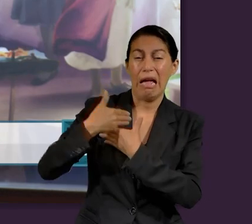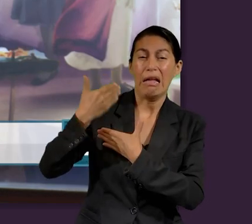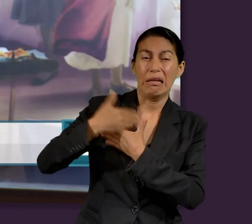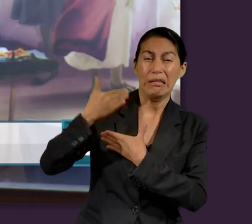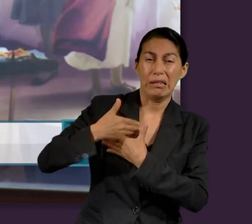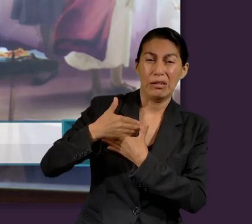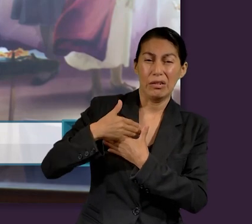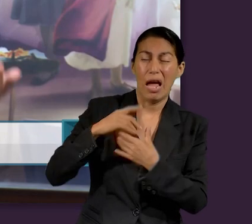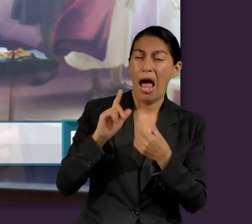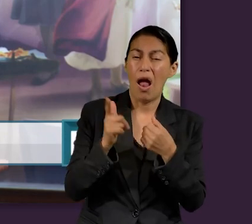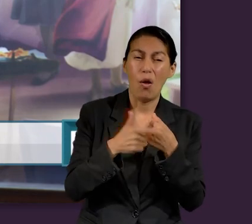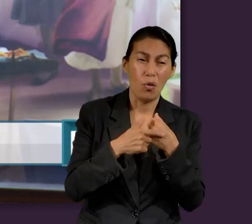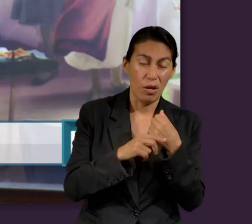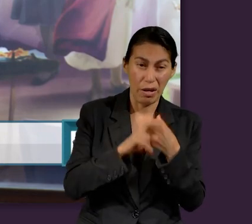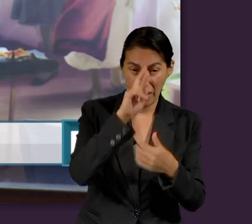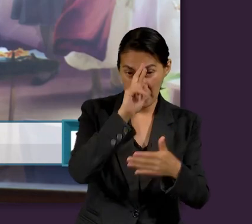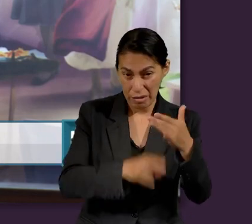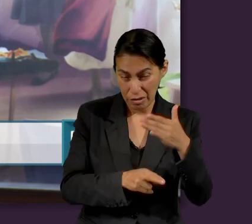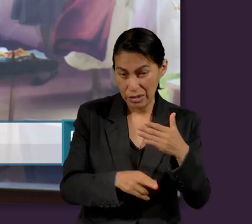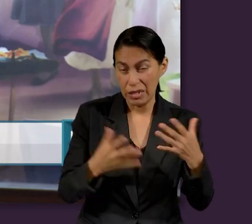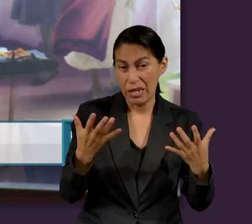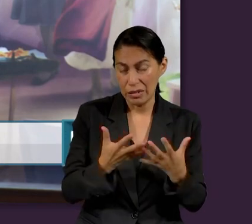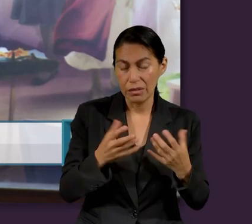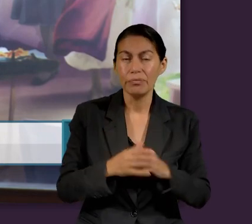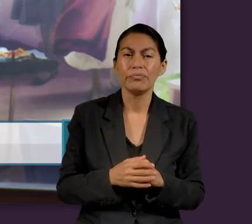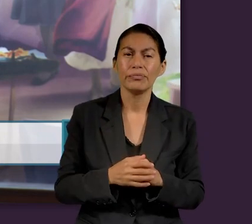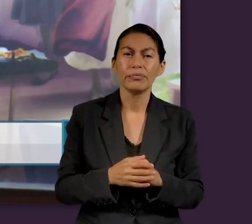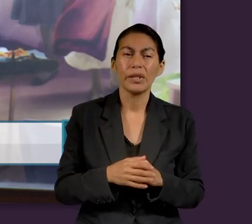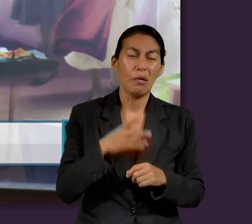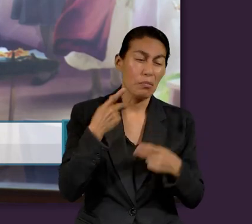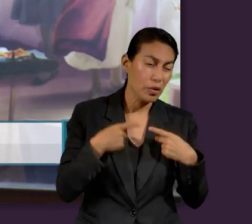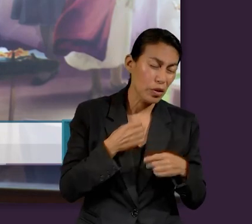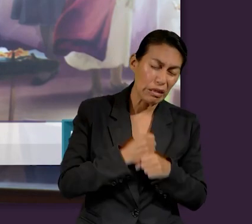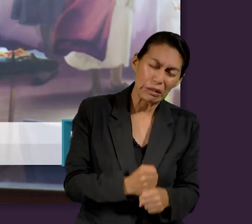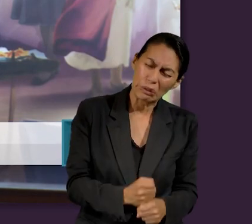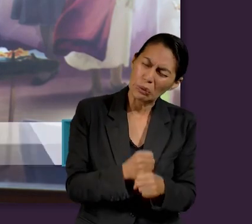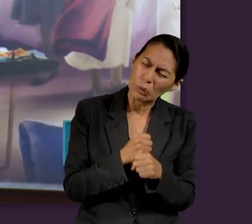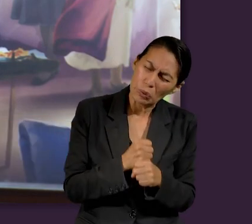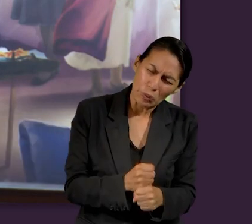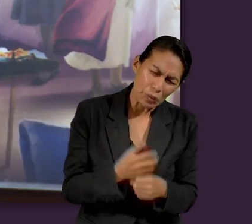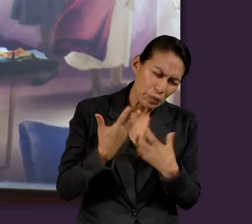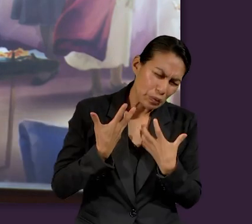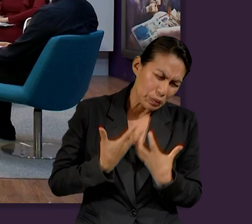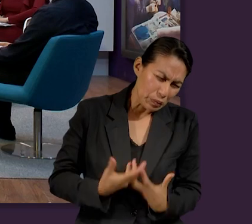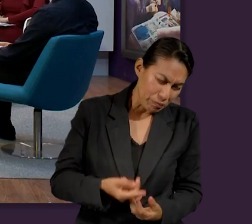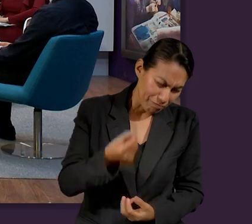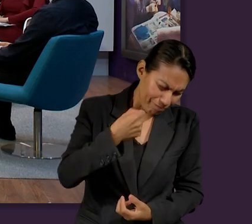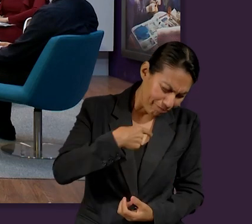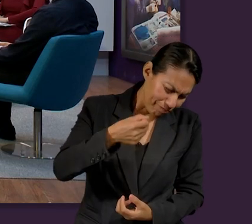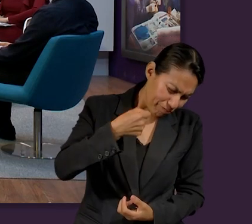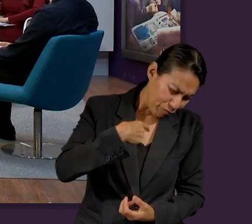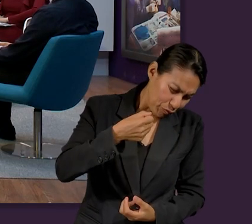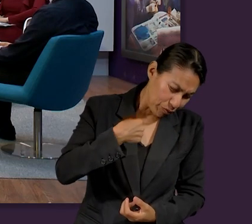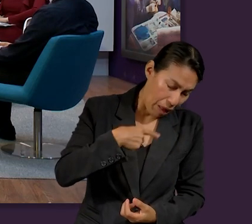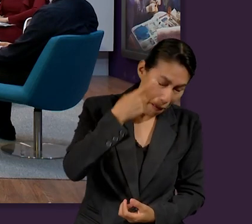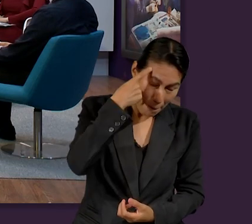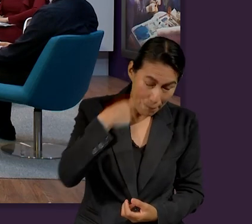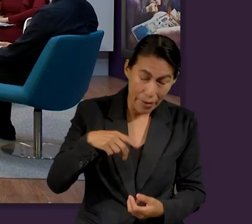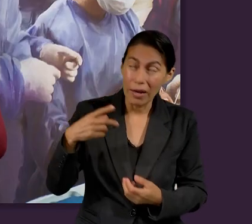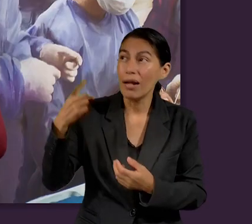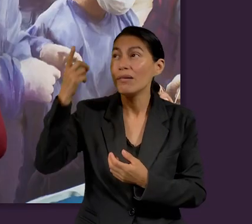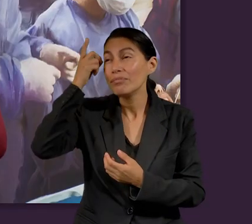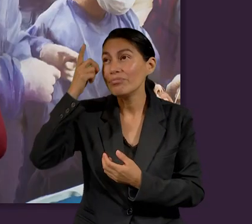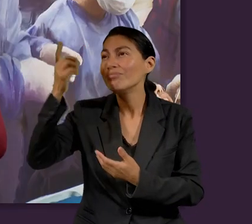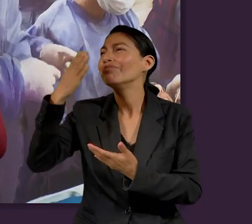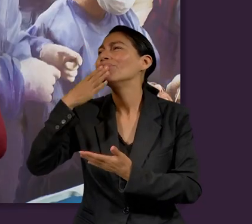practicando en algunas religiones en donde todo este sufrimiento que te haces pasar a ti mismo es únicamente para